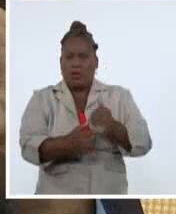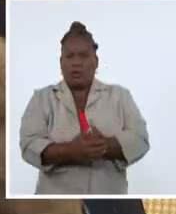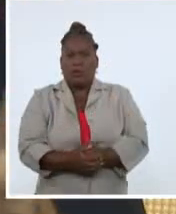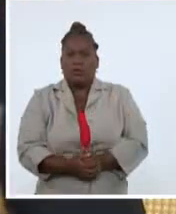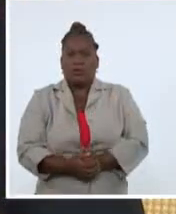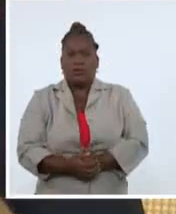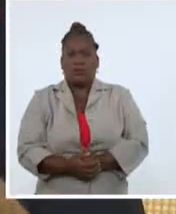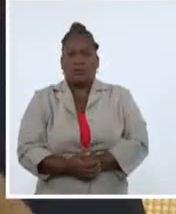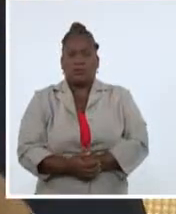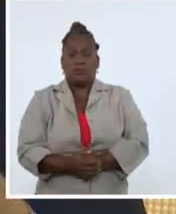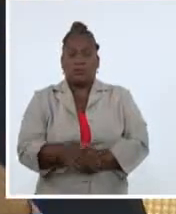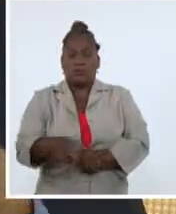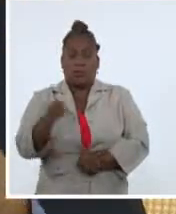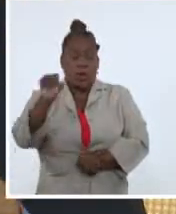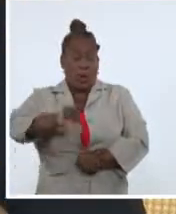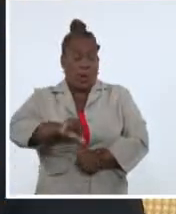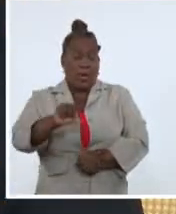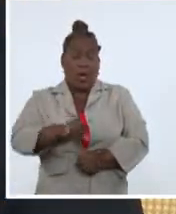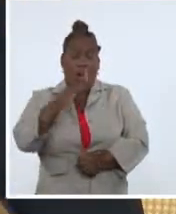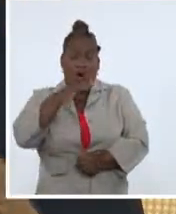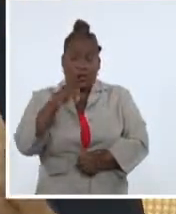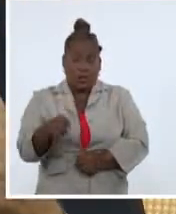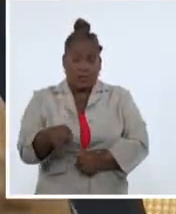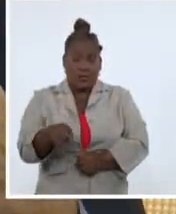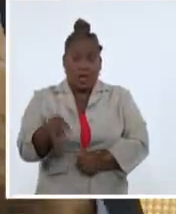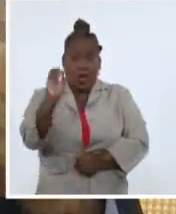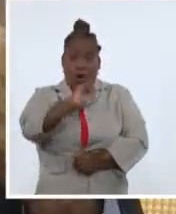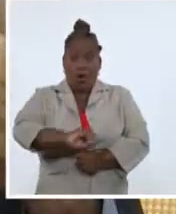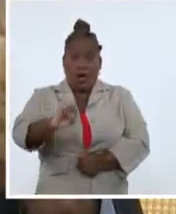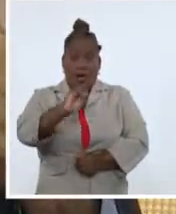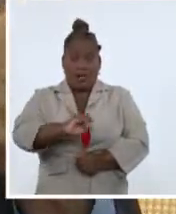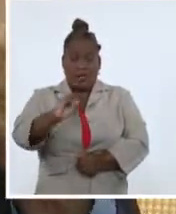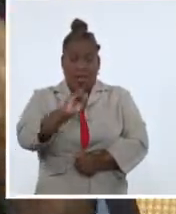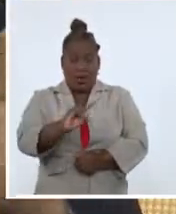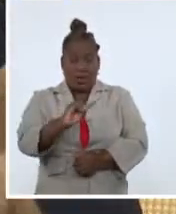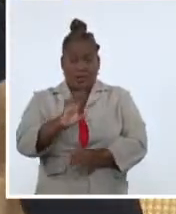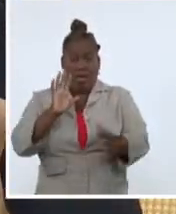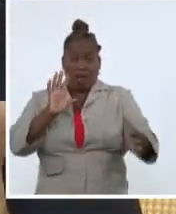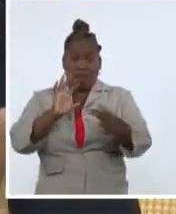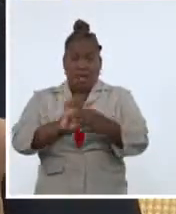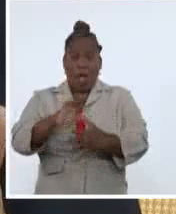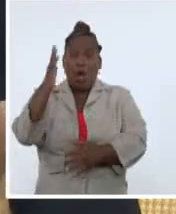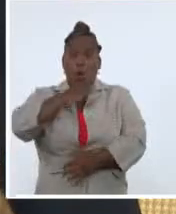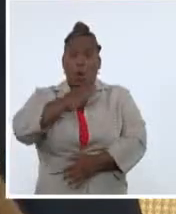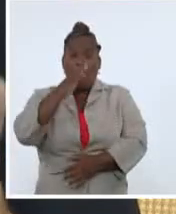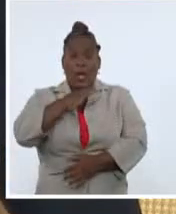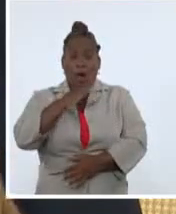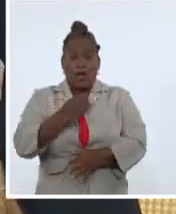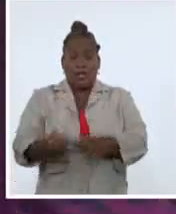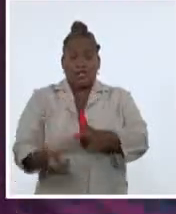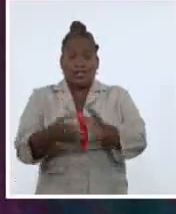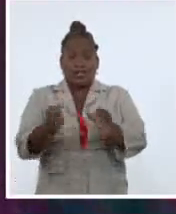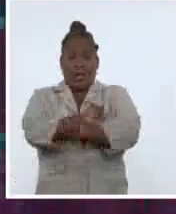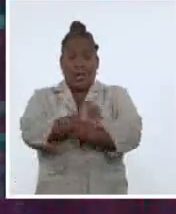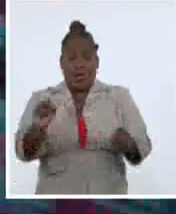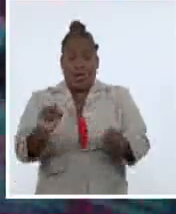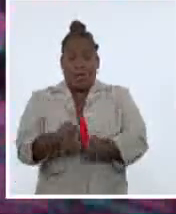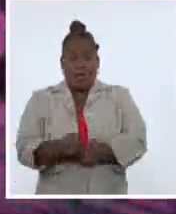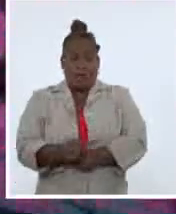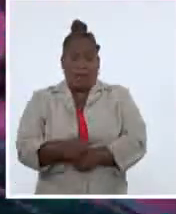Lo más terrible es que los suborganizadores están aliados con lo peor del terrorismo de Miami. Música